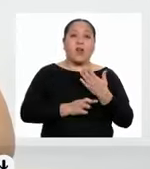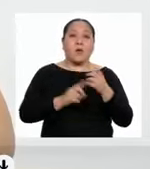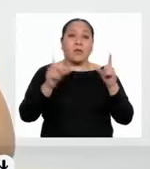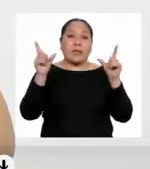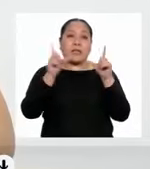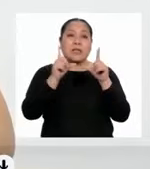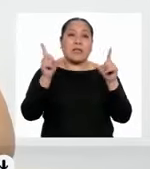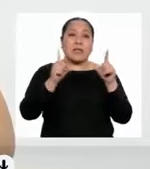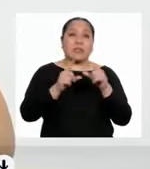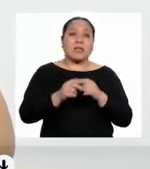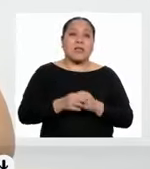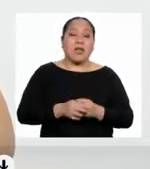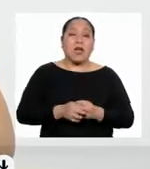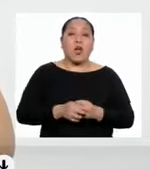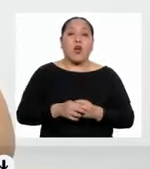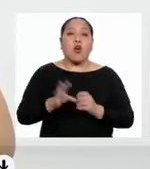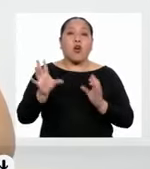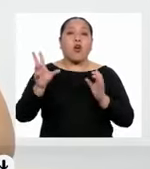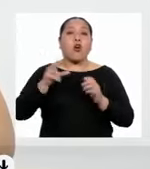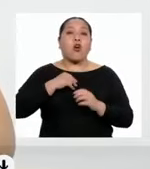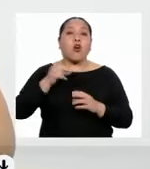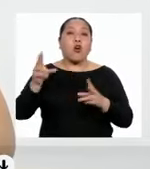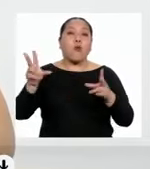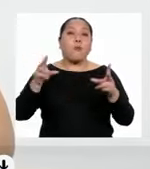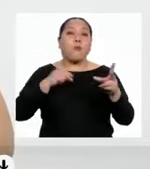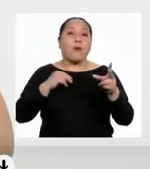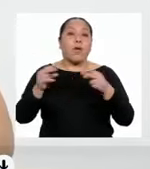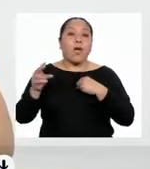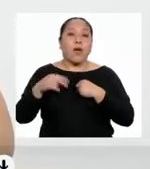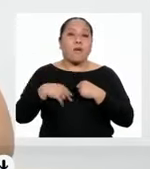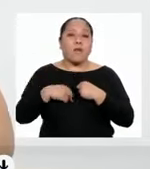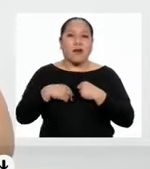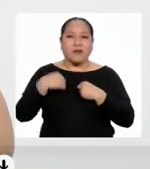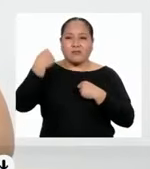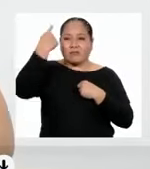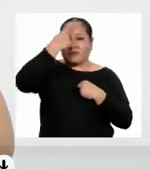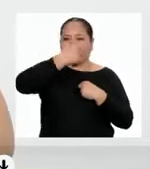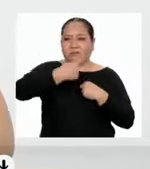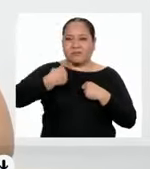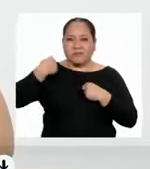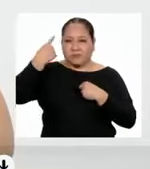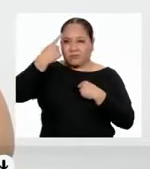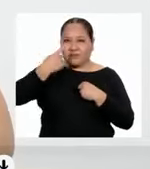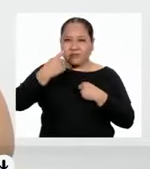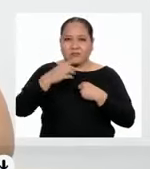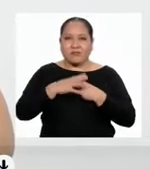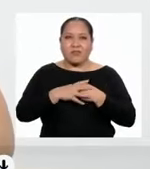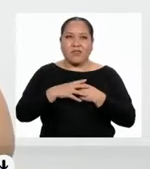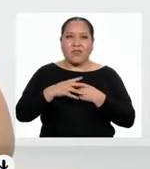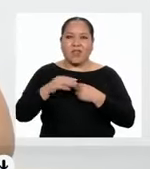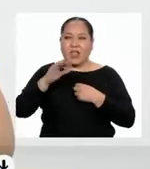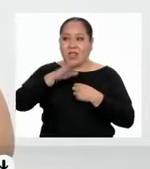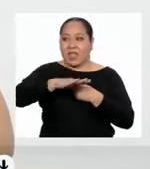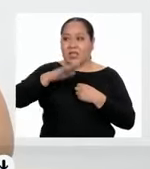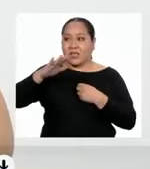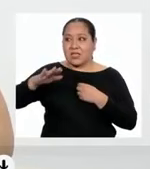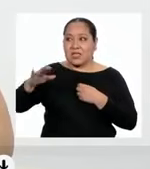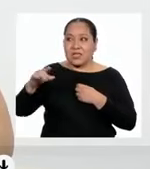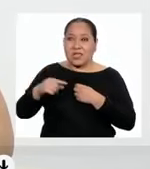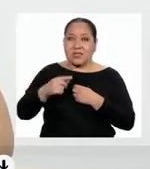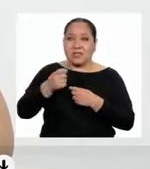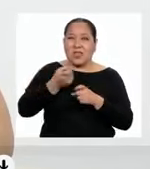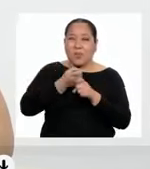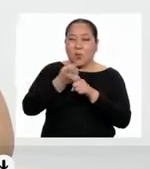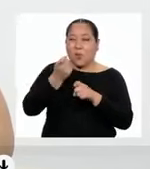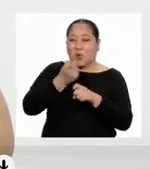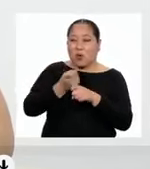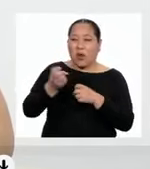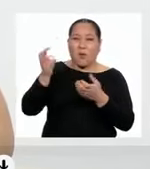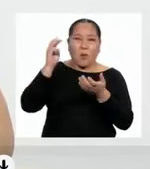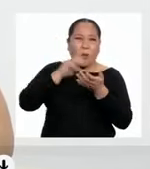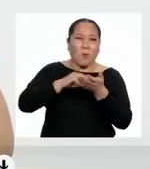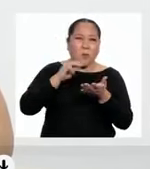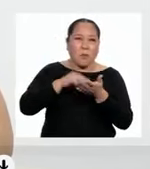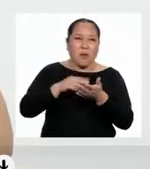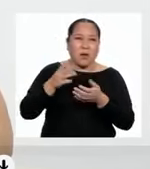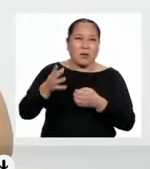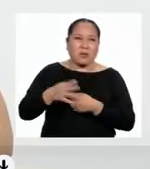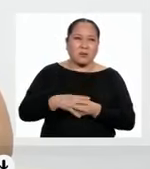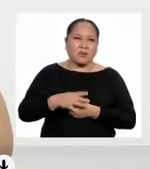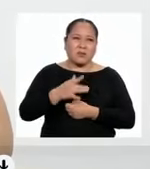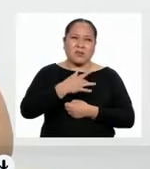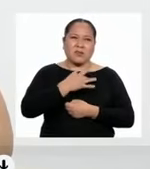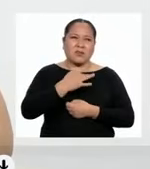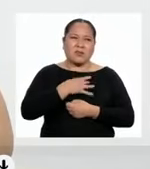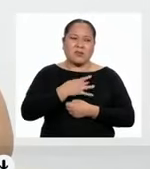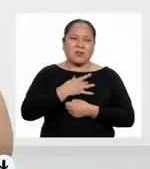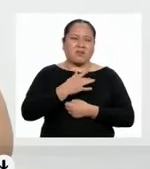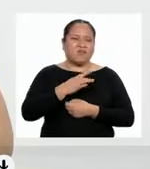imitaban a personas afrodescendientes de manera grotesca. Las niñas y niños se burlaban más. Yo sentía